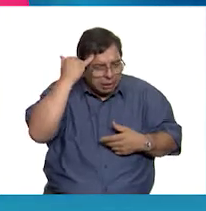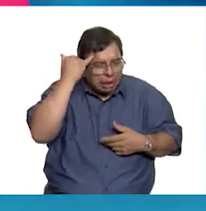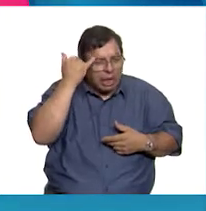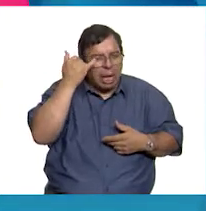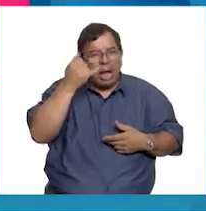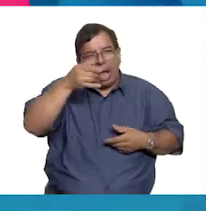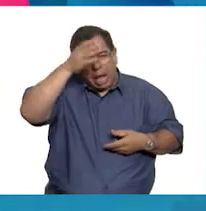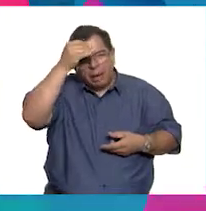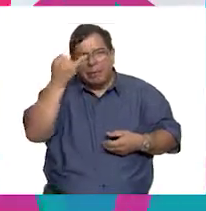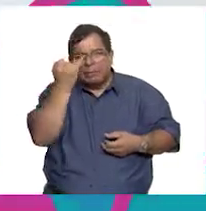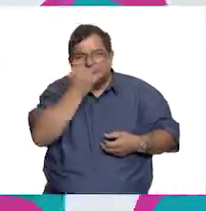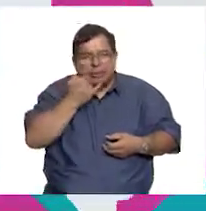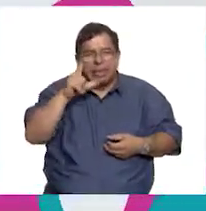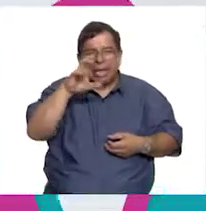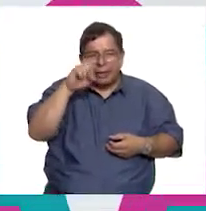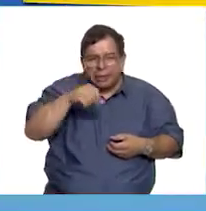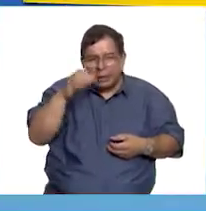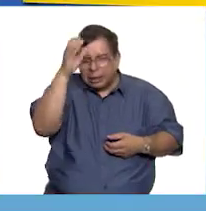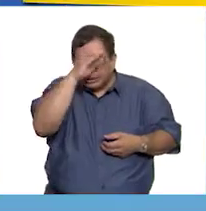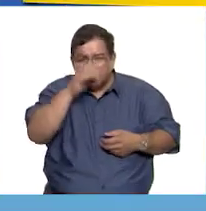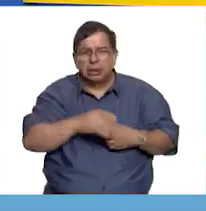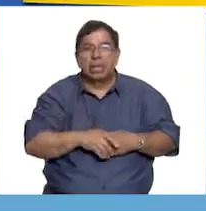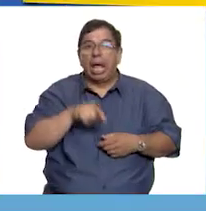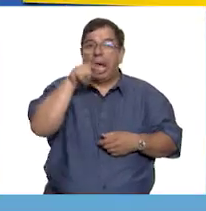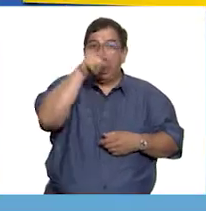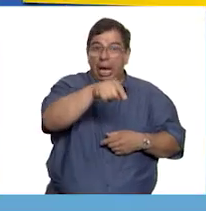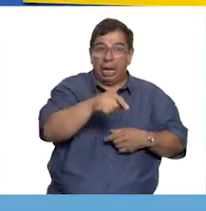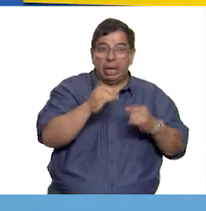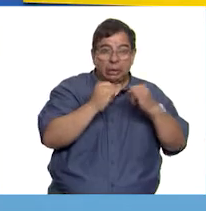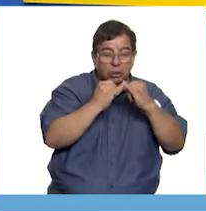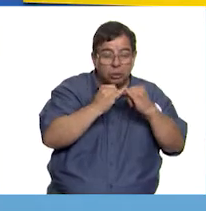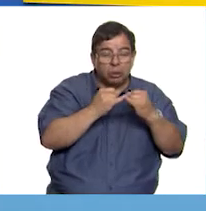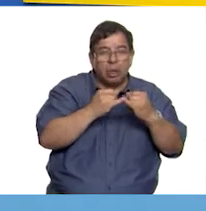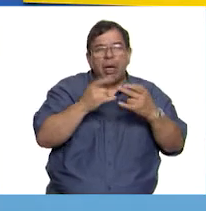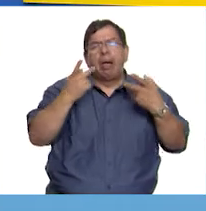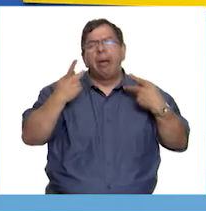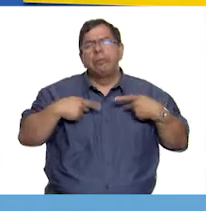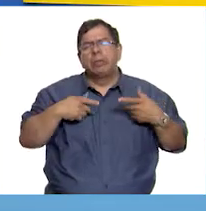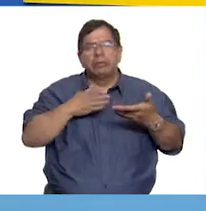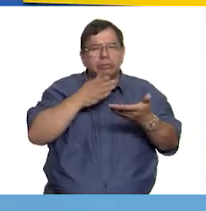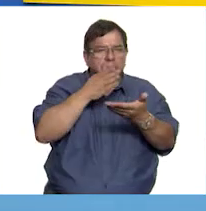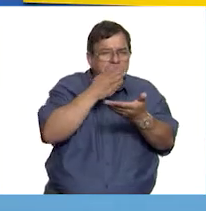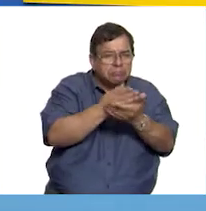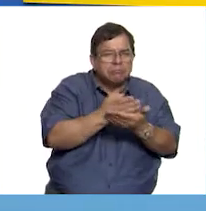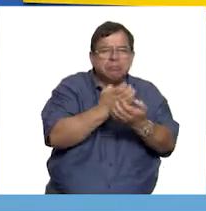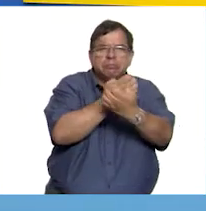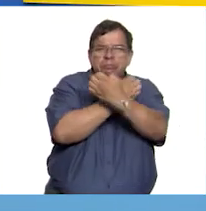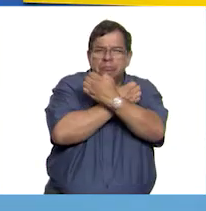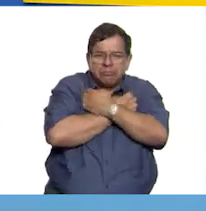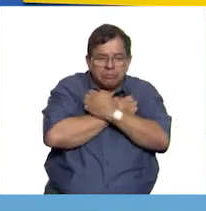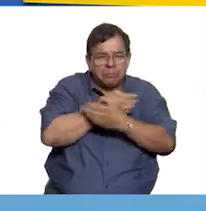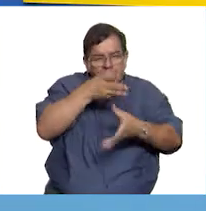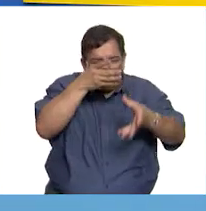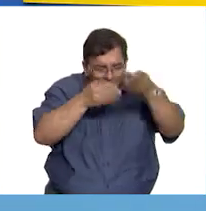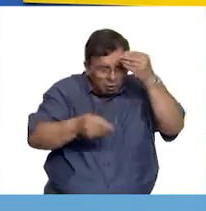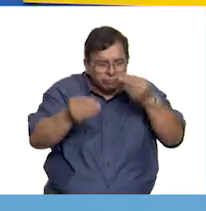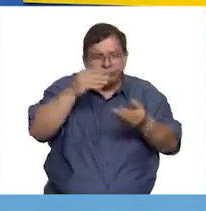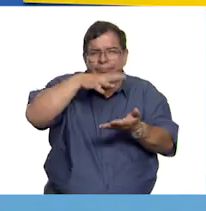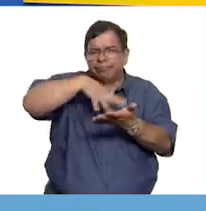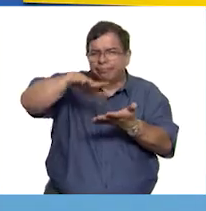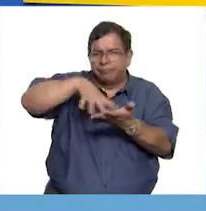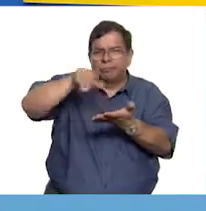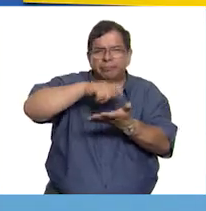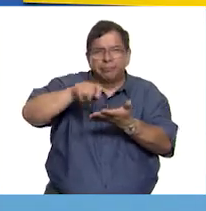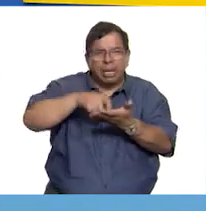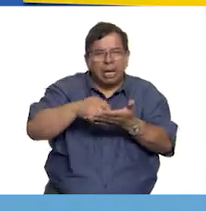latín y ciencias. En esas instituciones, la gente de aquella época podía educarse, aprender a leer y escribir